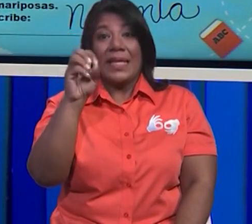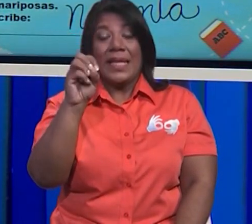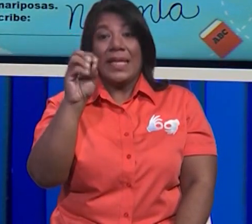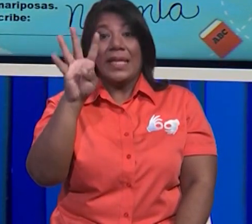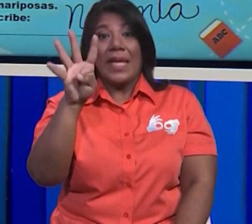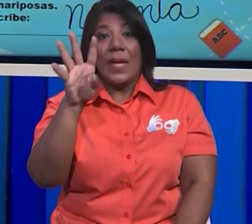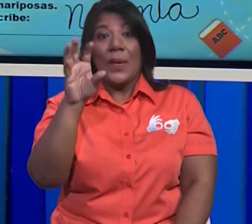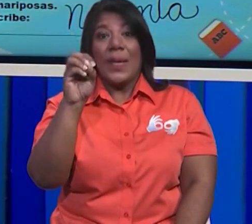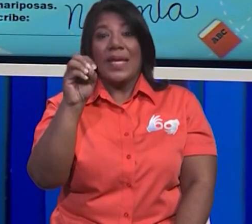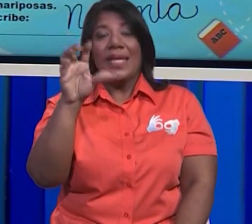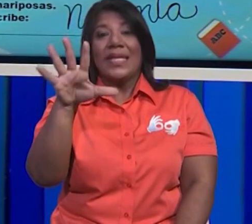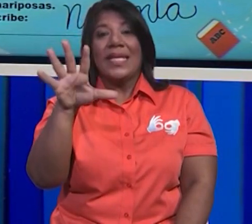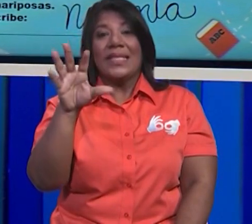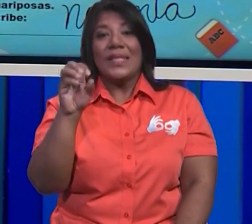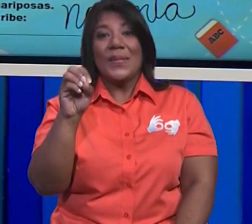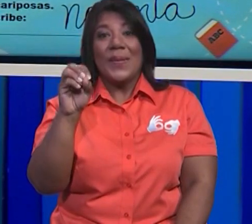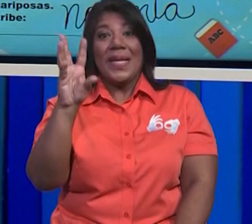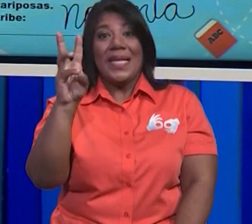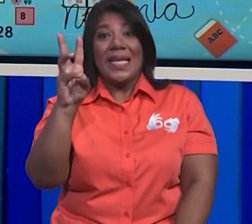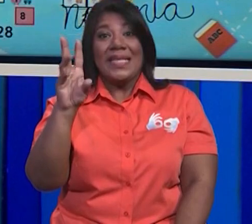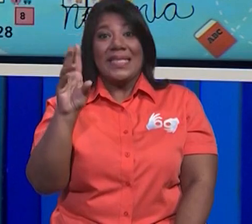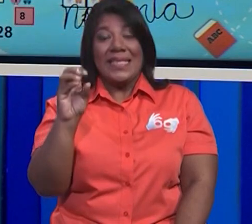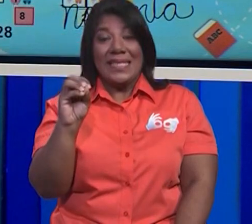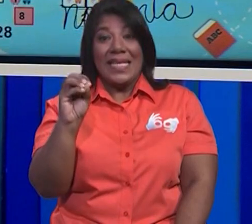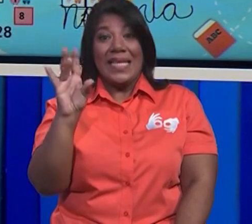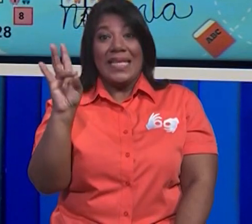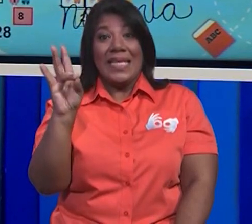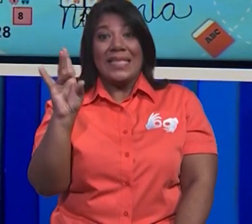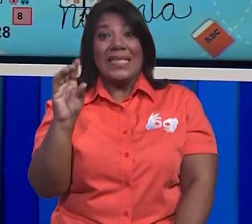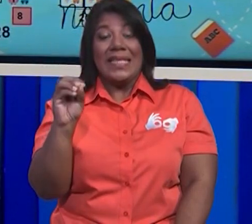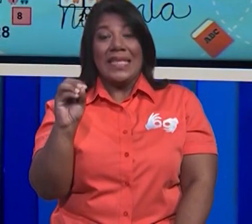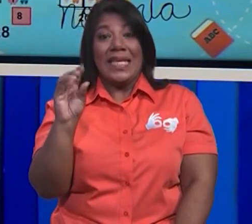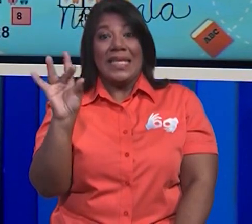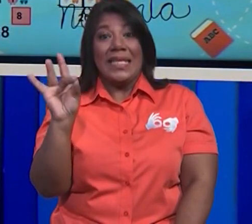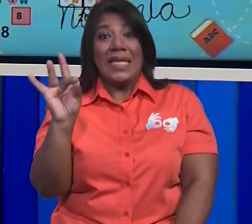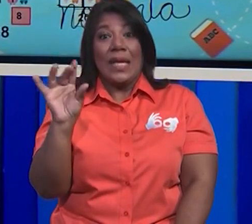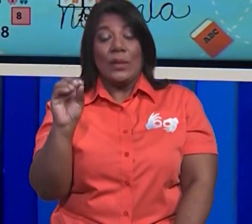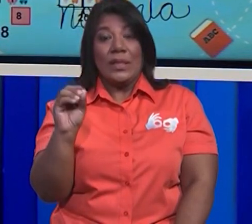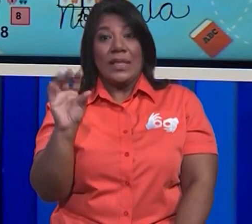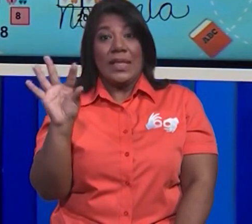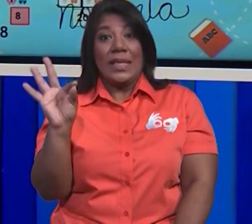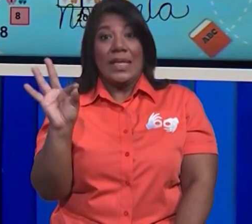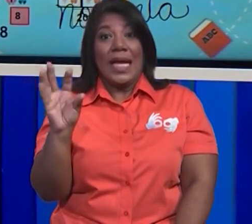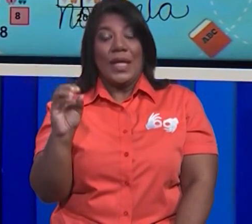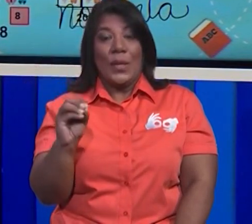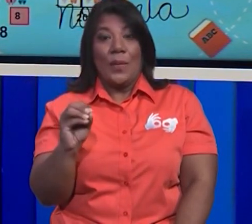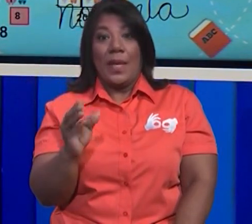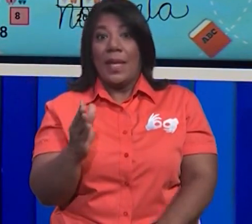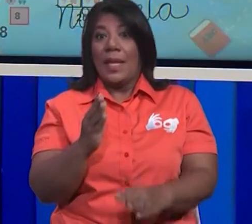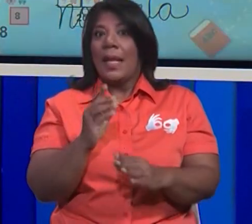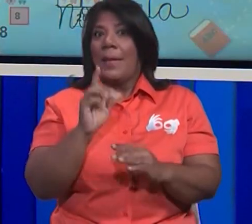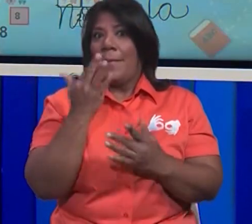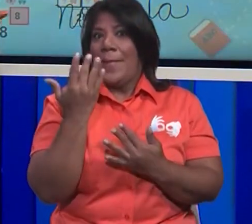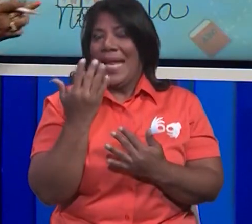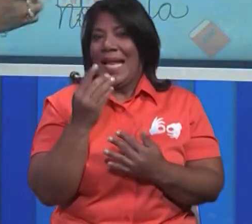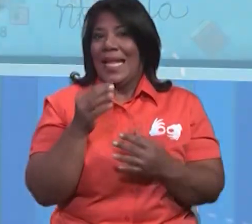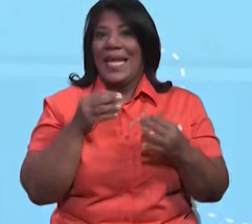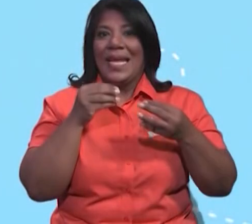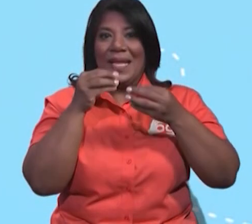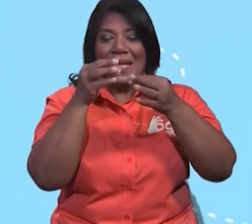continúes reforzando estos números. Pero antes de terminar, quiero explicarte rapidito lo siguiente.